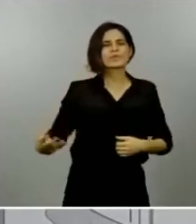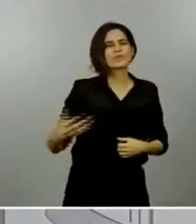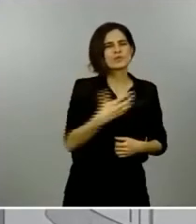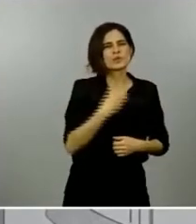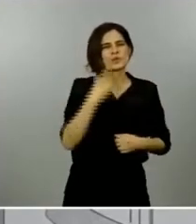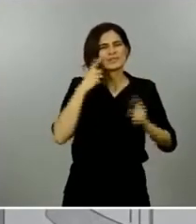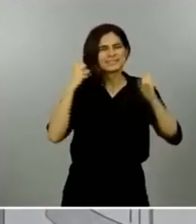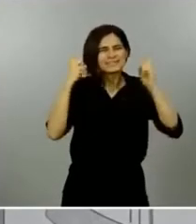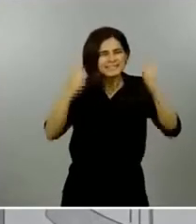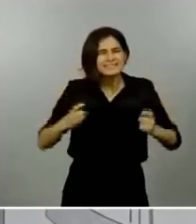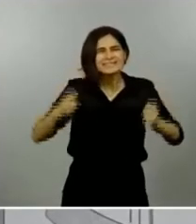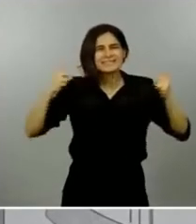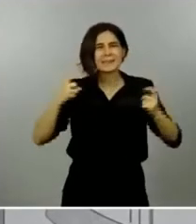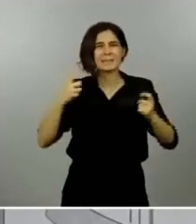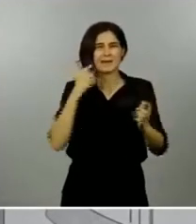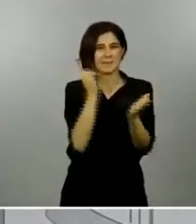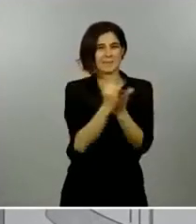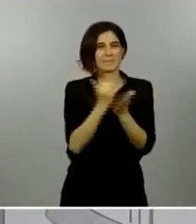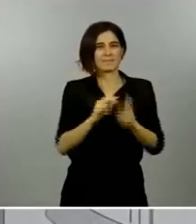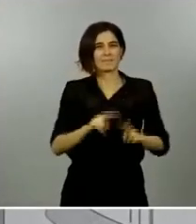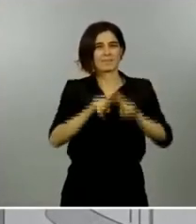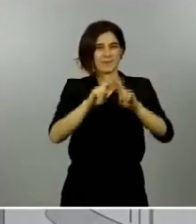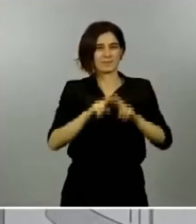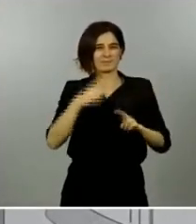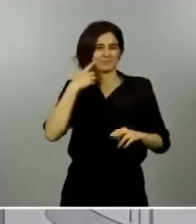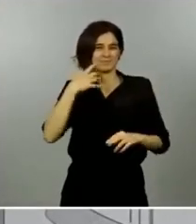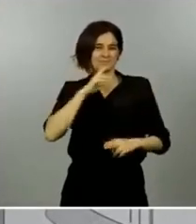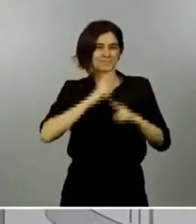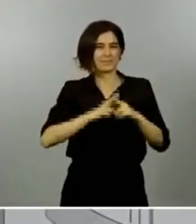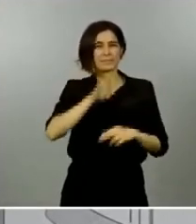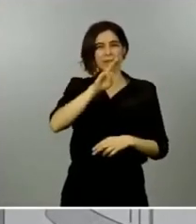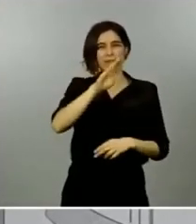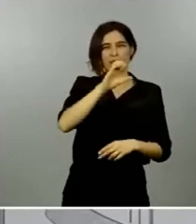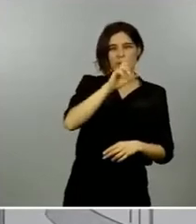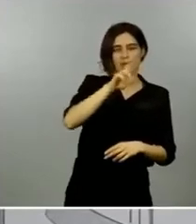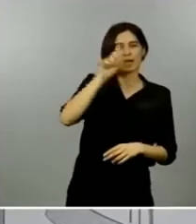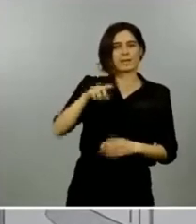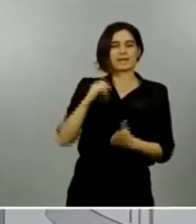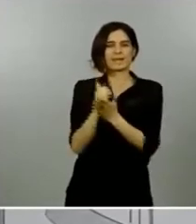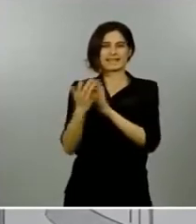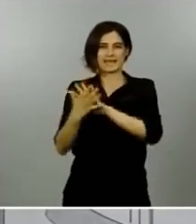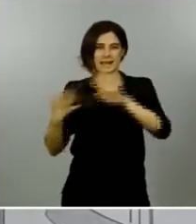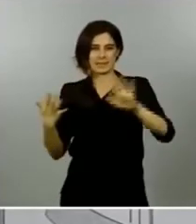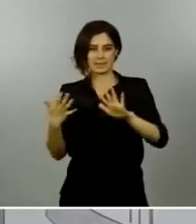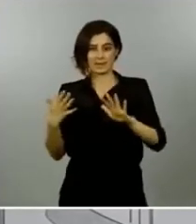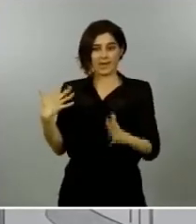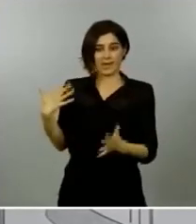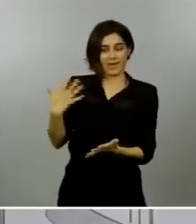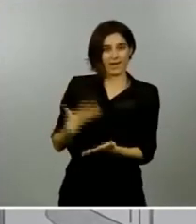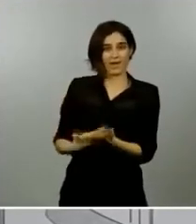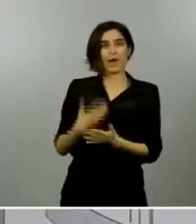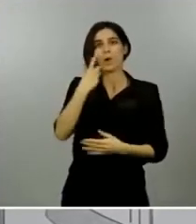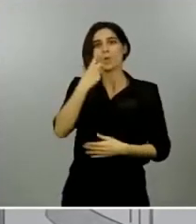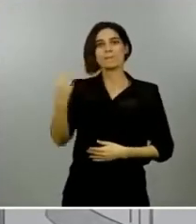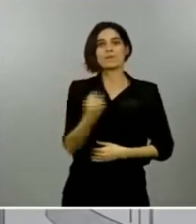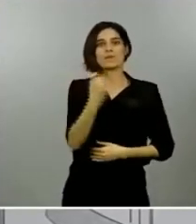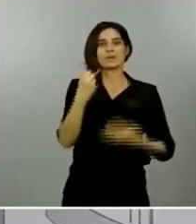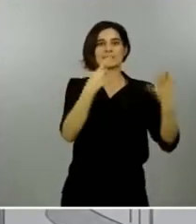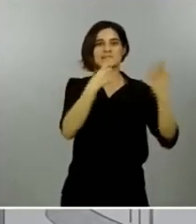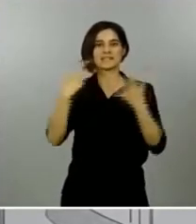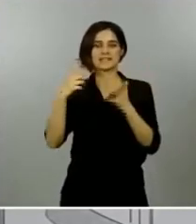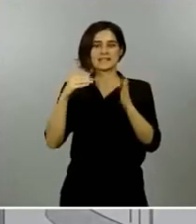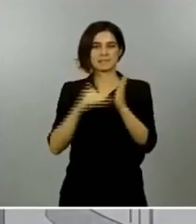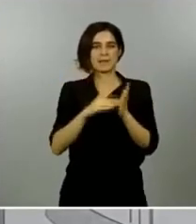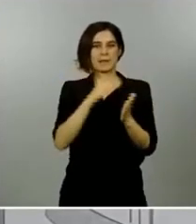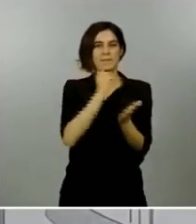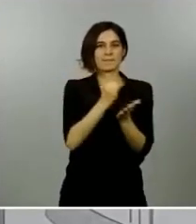las famosas PCRs y también los test rápidos. Hemos efectuado hasta el día de hoy más de 1.600.000 PCRs y más de